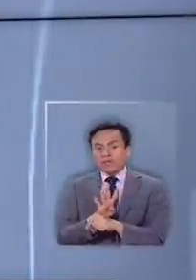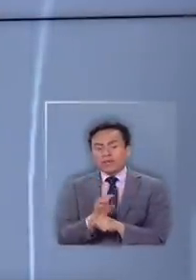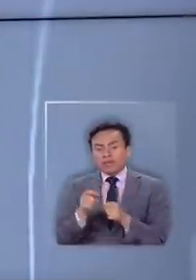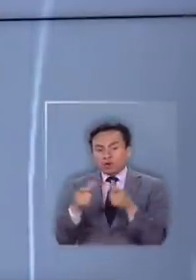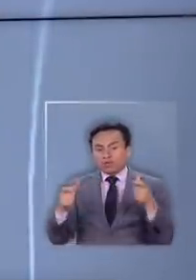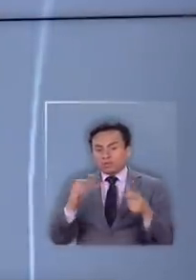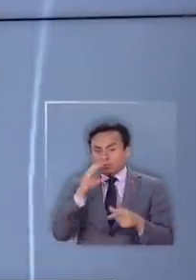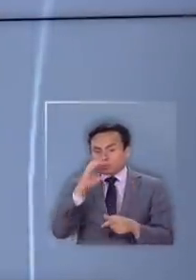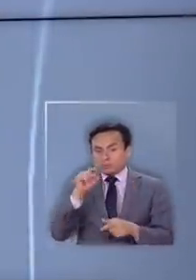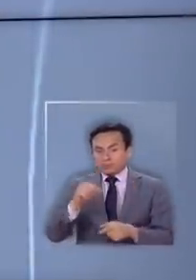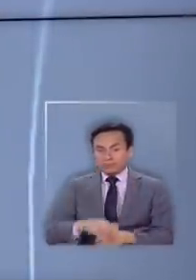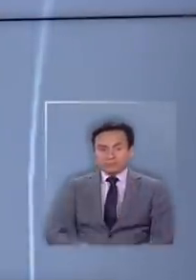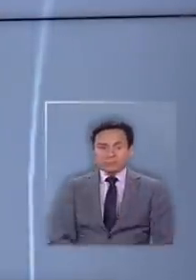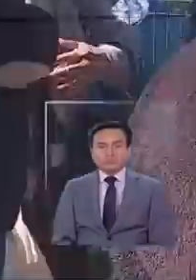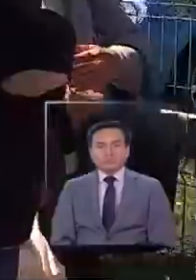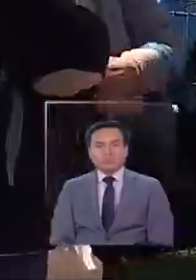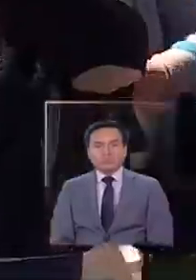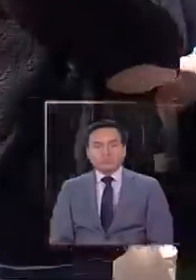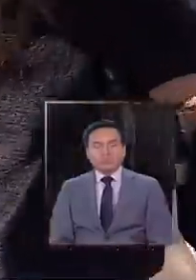Concepción.